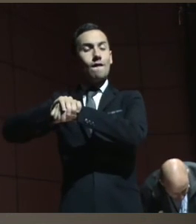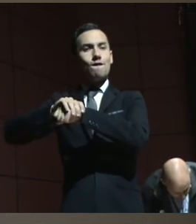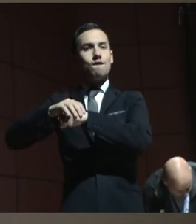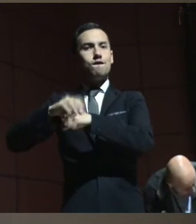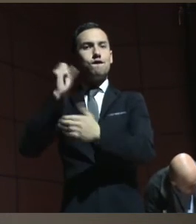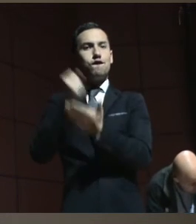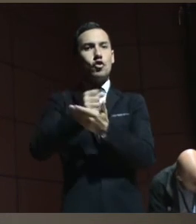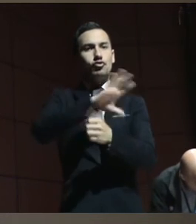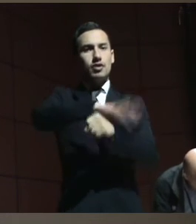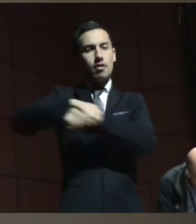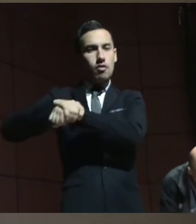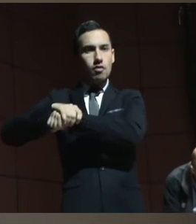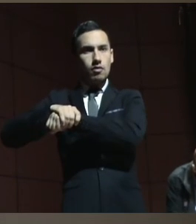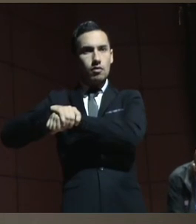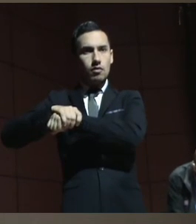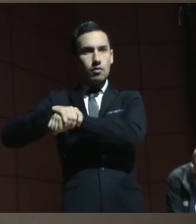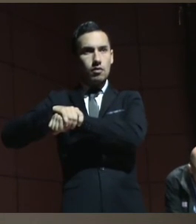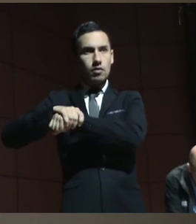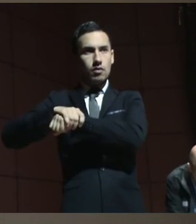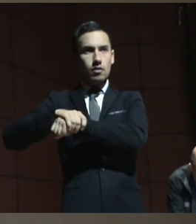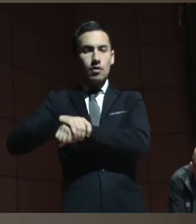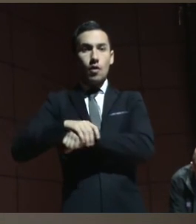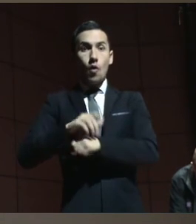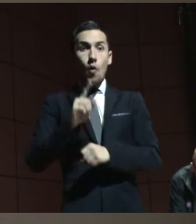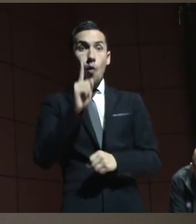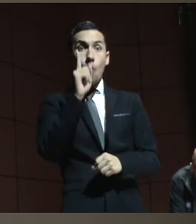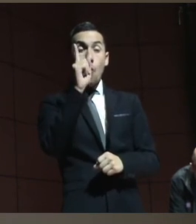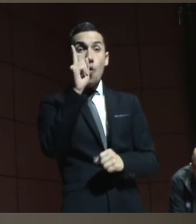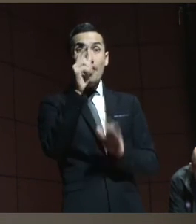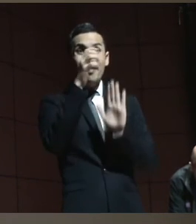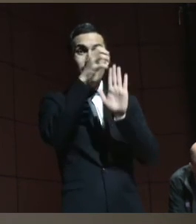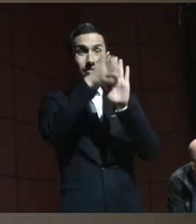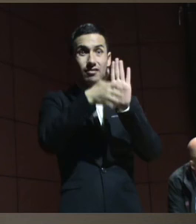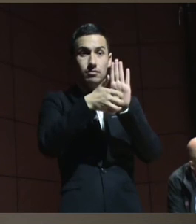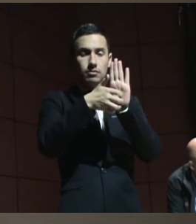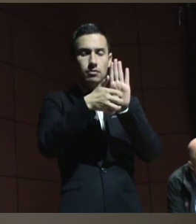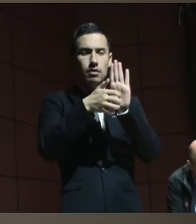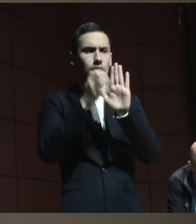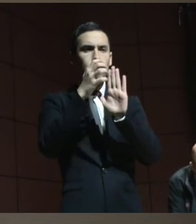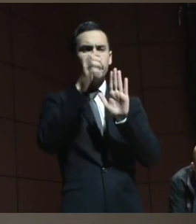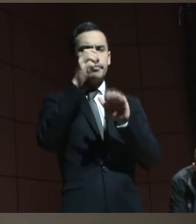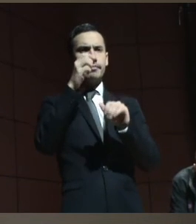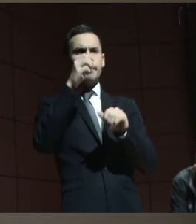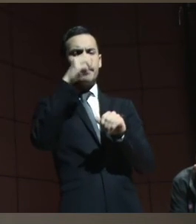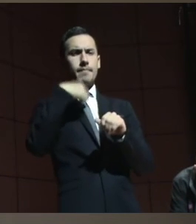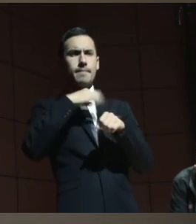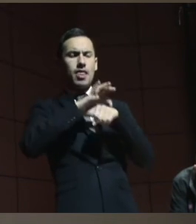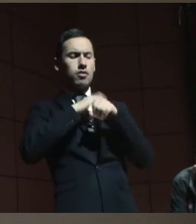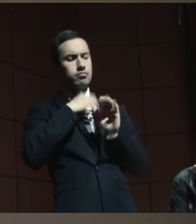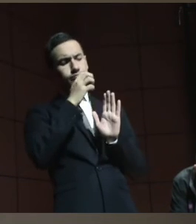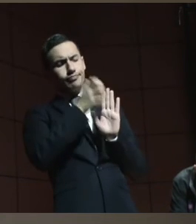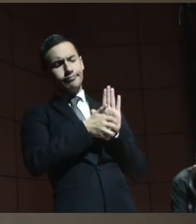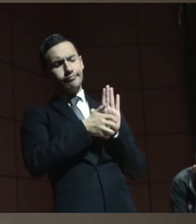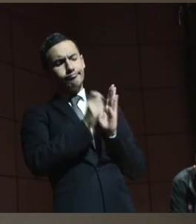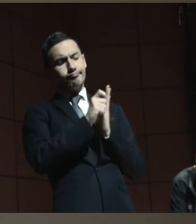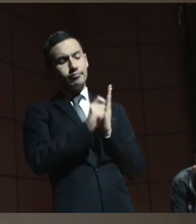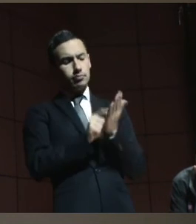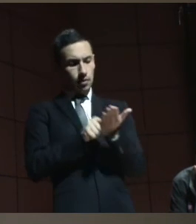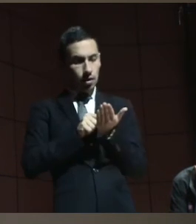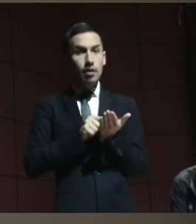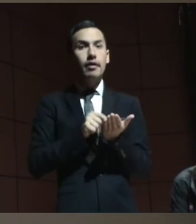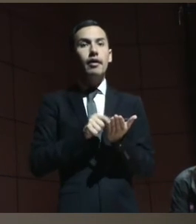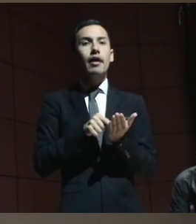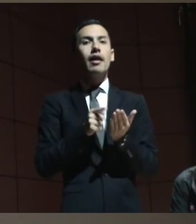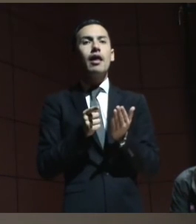quiero decir que el único diagnóstico que tuvo fue que Jacobo estaba